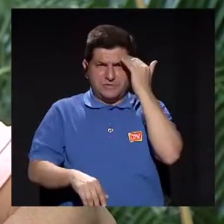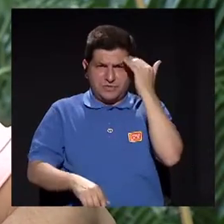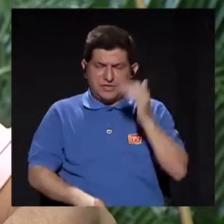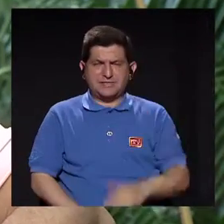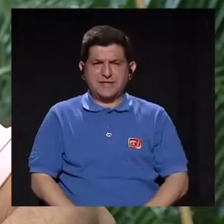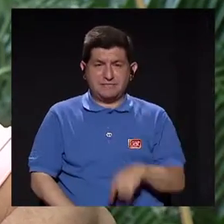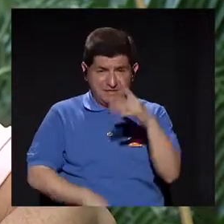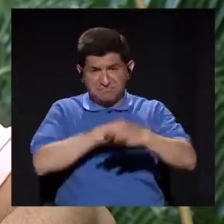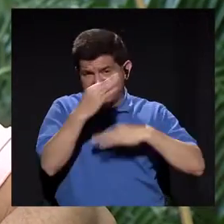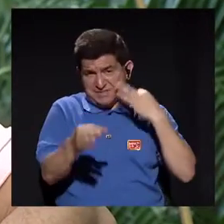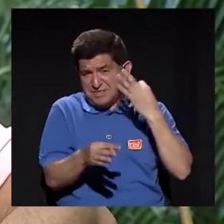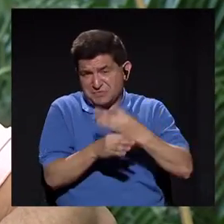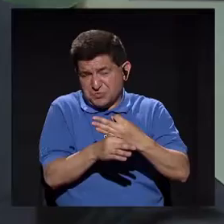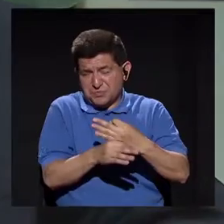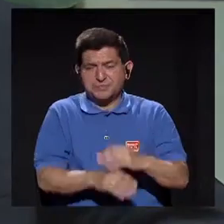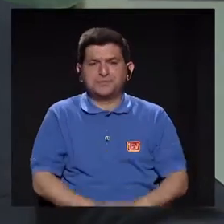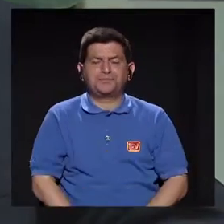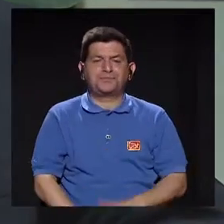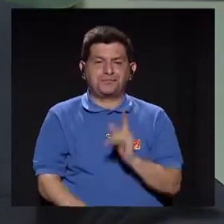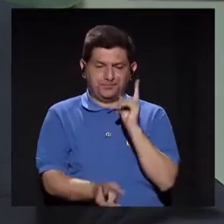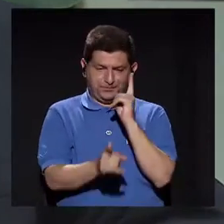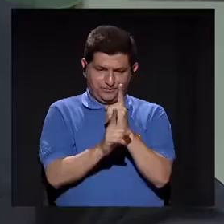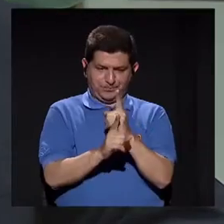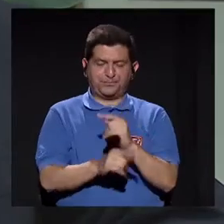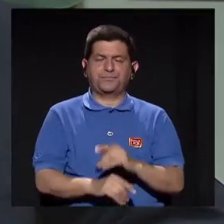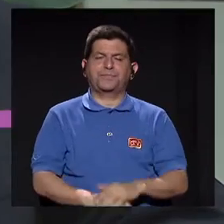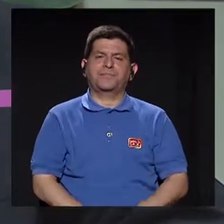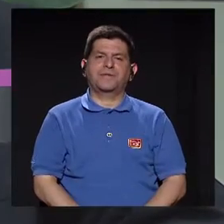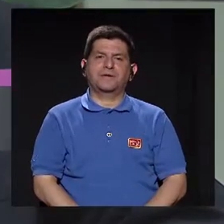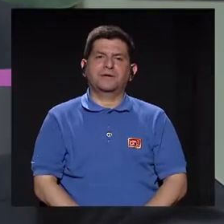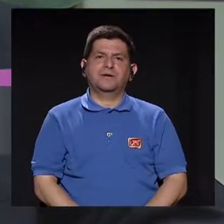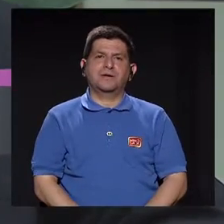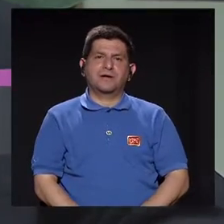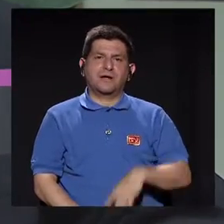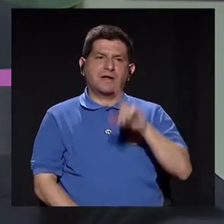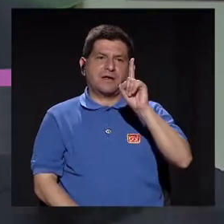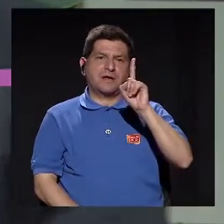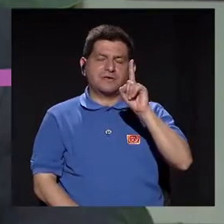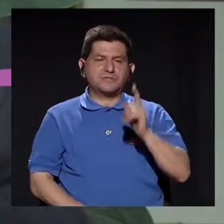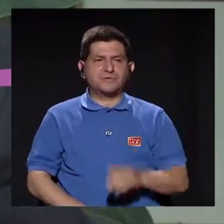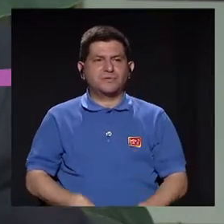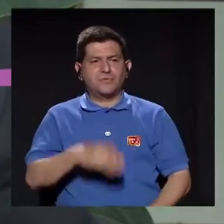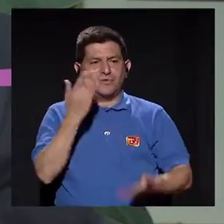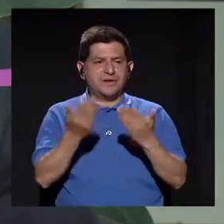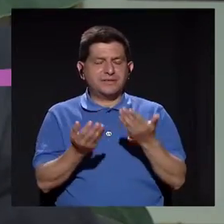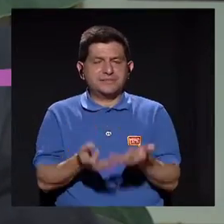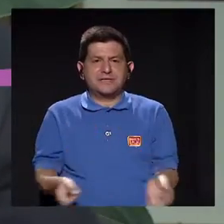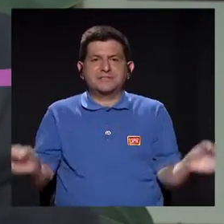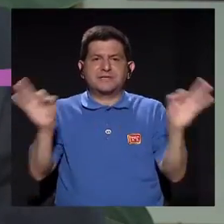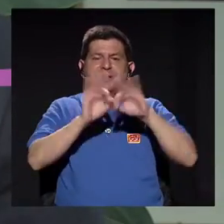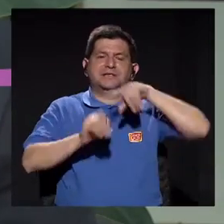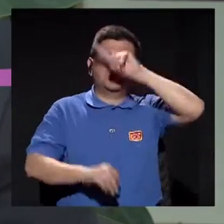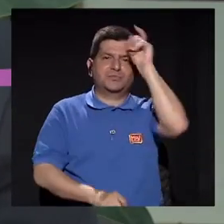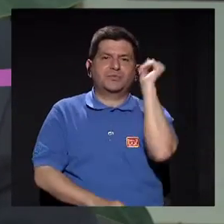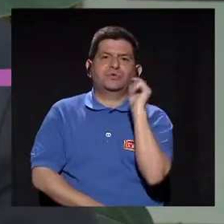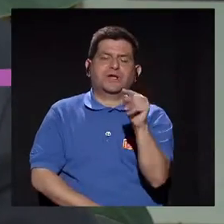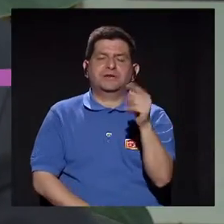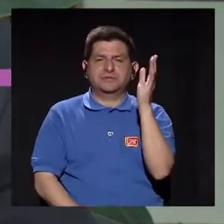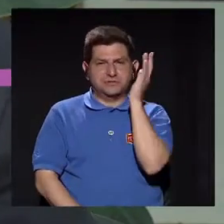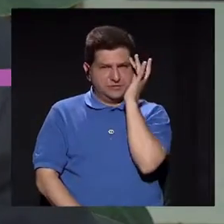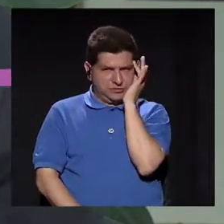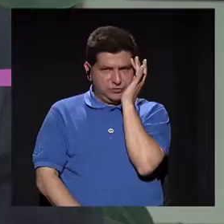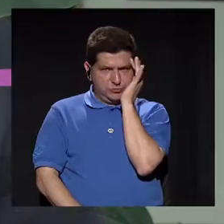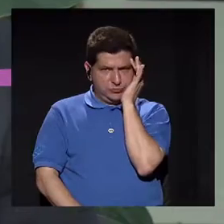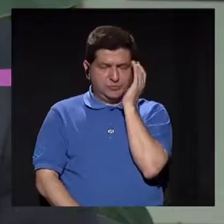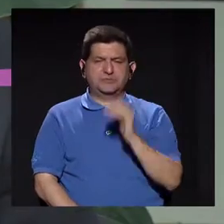conoce como una anestesia local, ¿verdad? Correcto. Esa es una de las grandes preguntas y de las